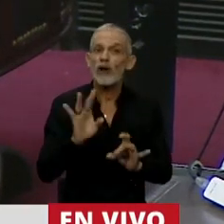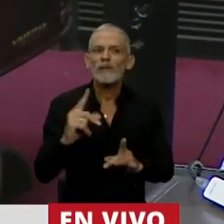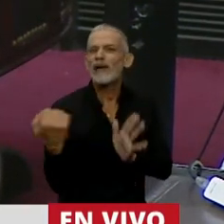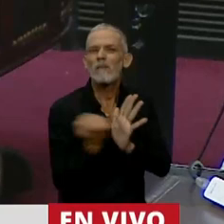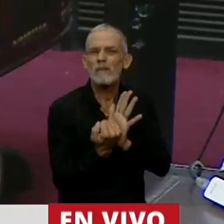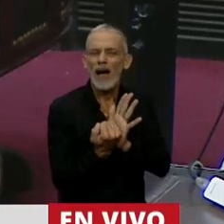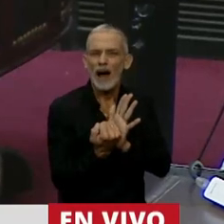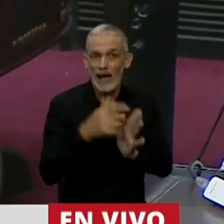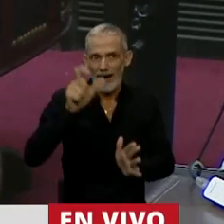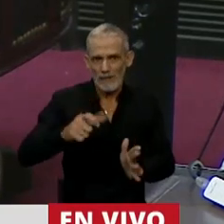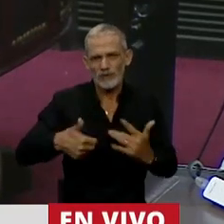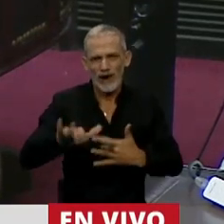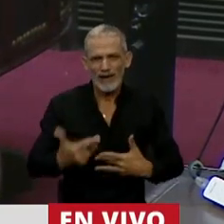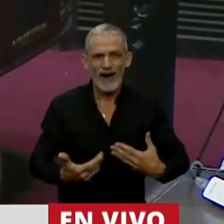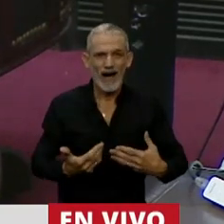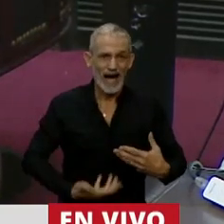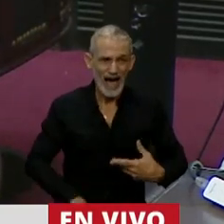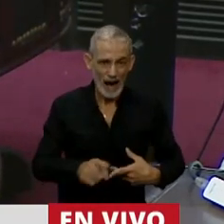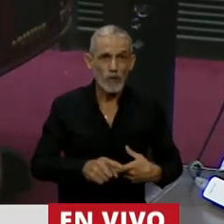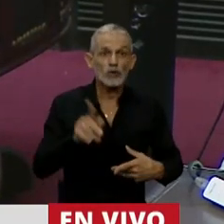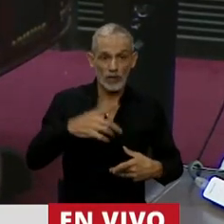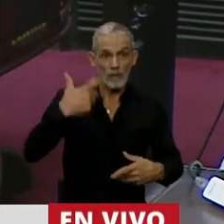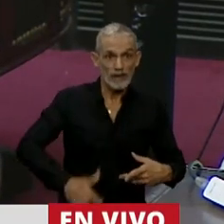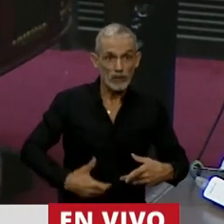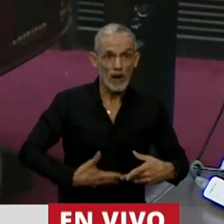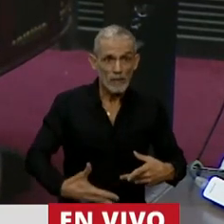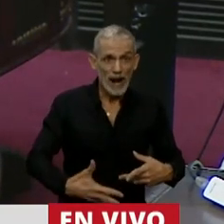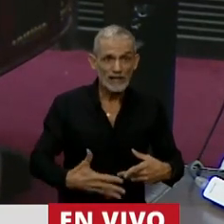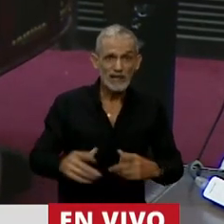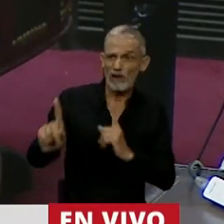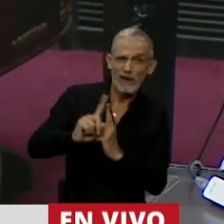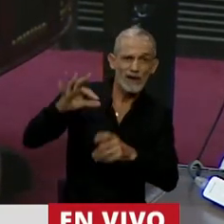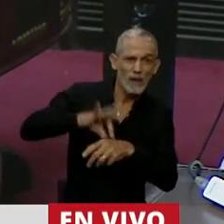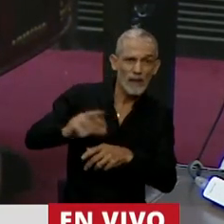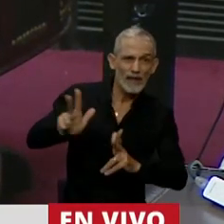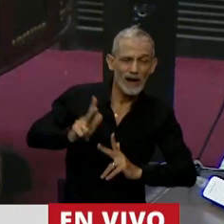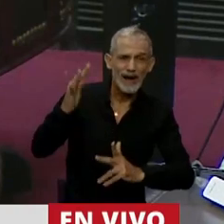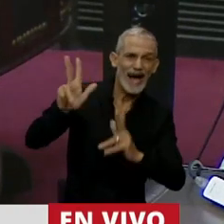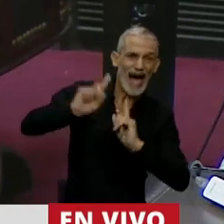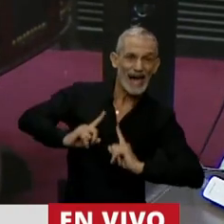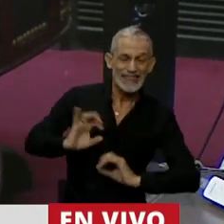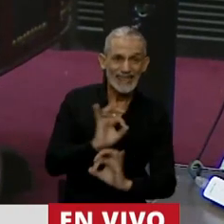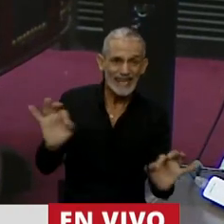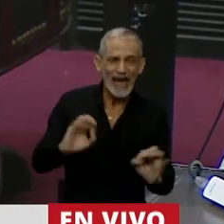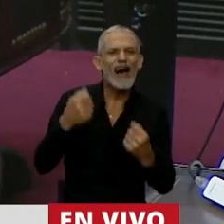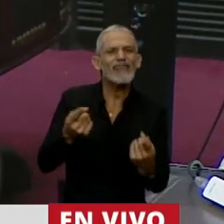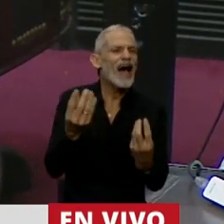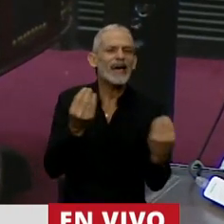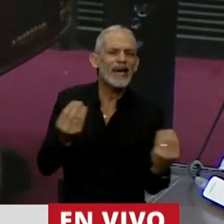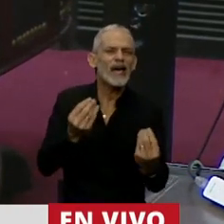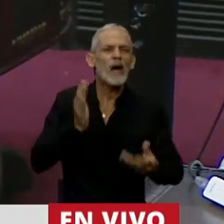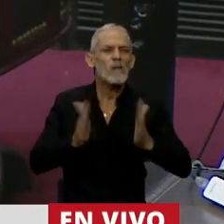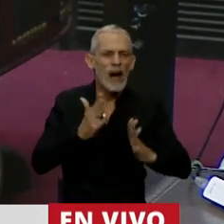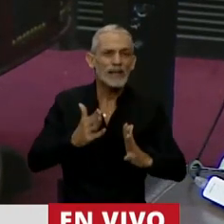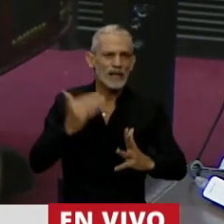probablemente hace reincidir a las personas gestantes por falta de atención médica oportuna. Solo aporta crueldad a la ya